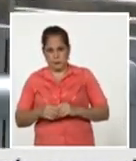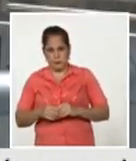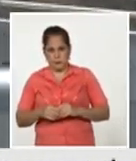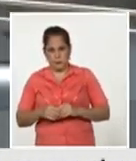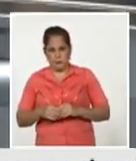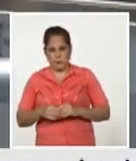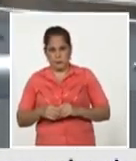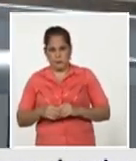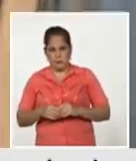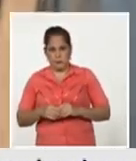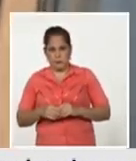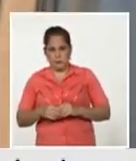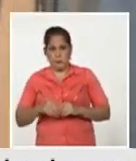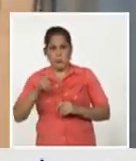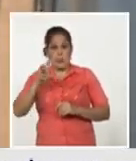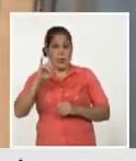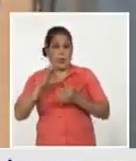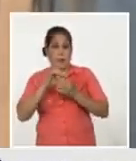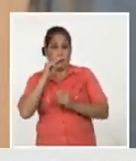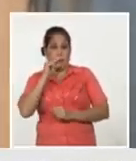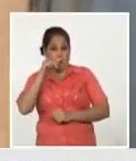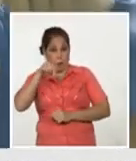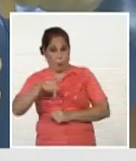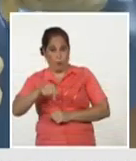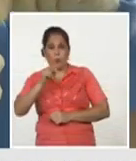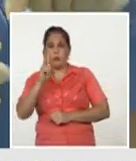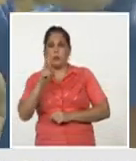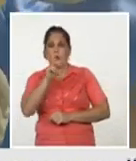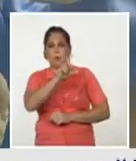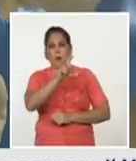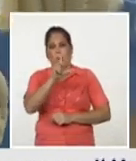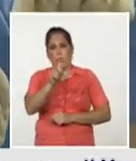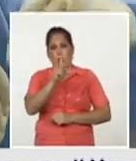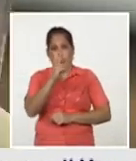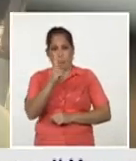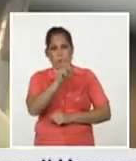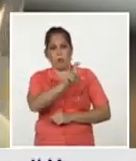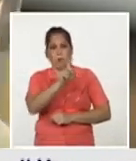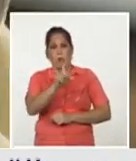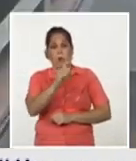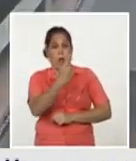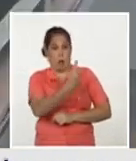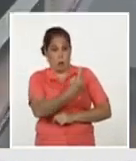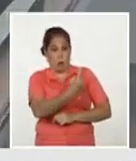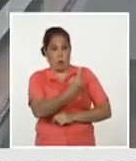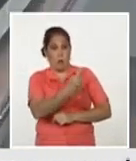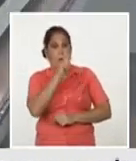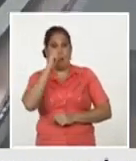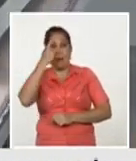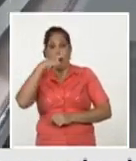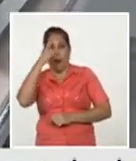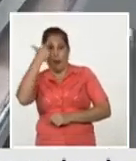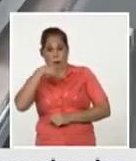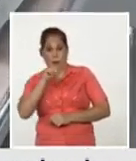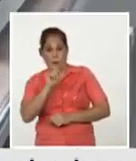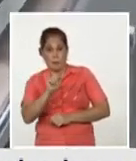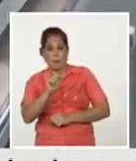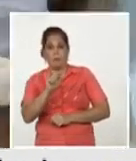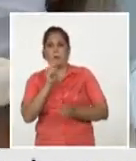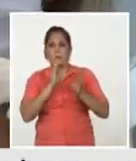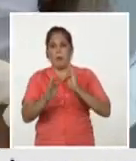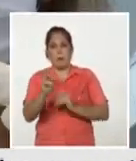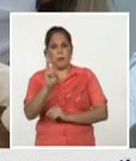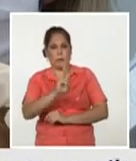El 6GB hoy cuenta con dos candidatos vacunales uno de ellos es Abdala que se encuentra en fase 3